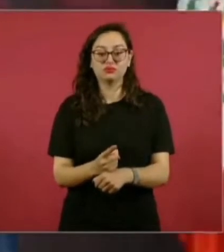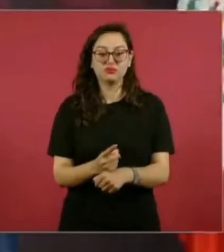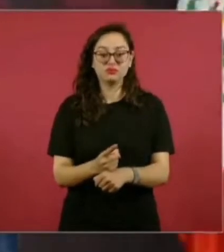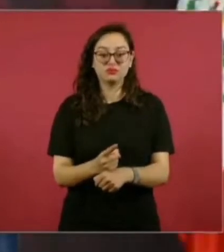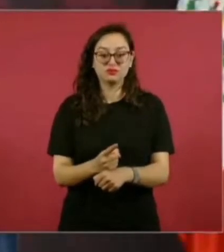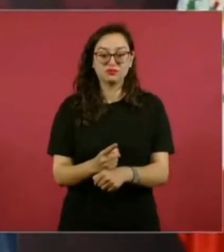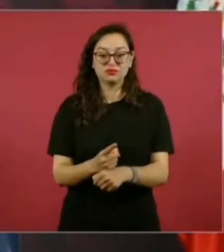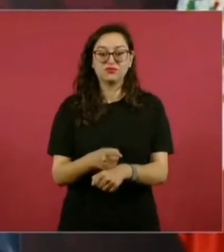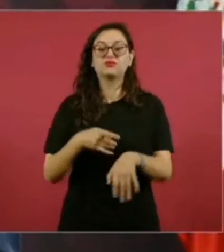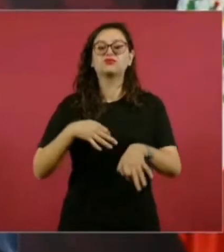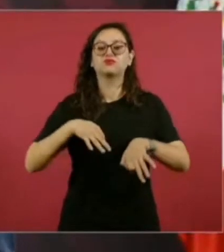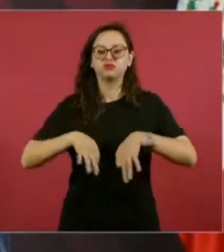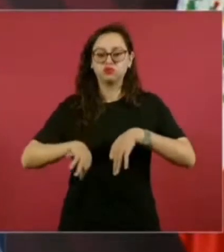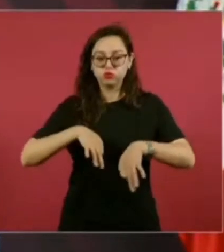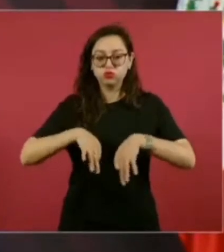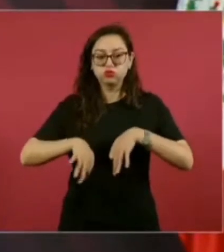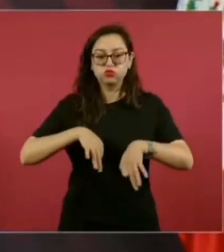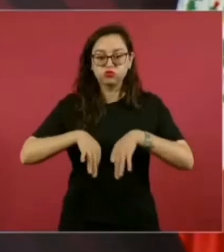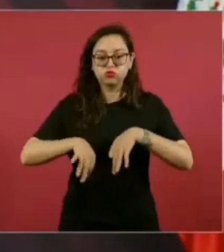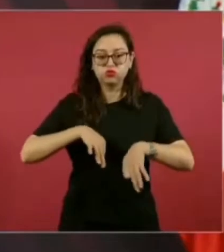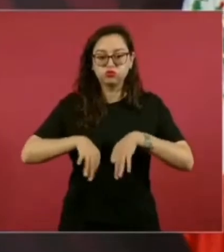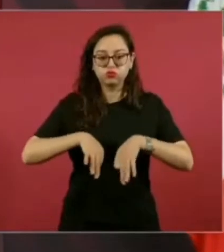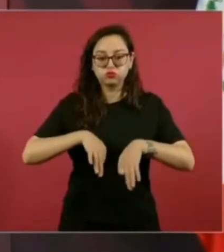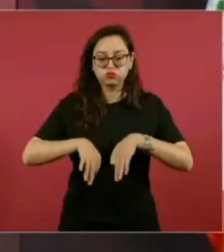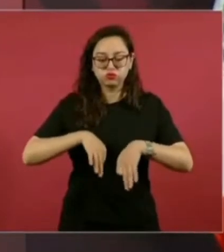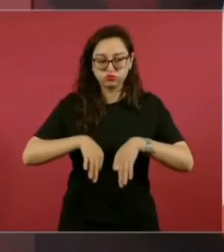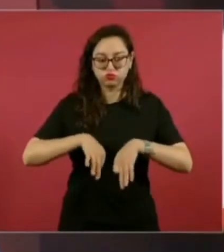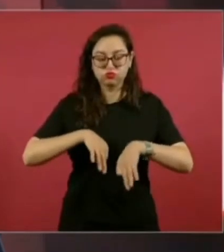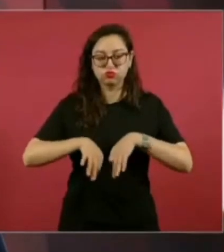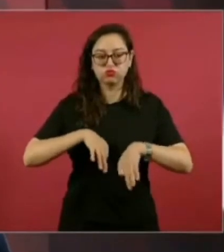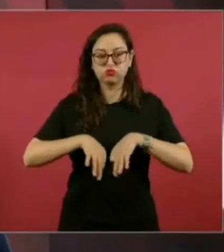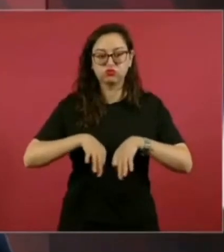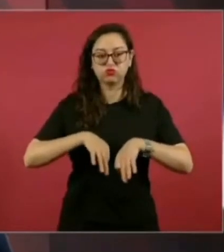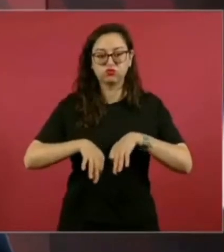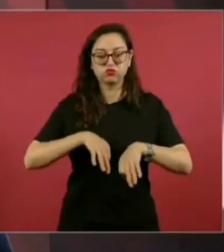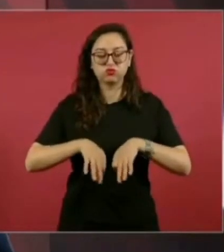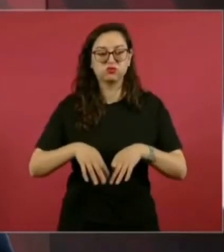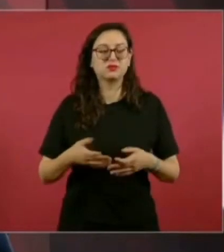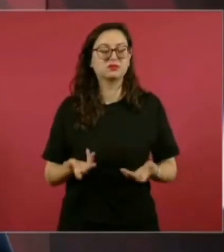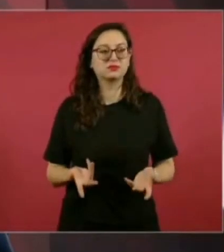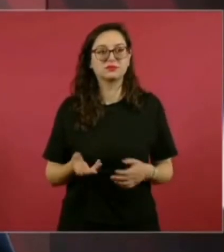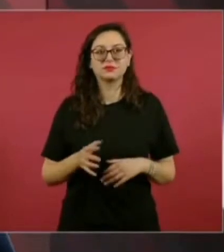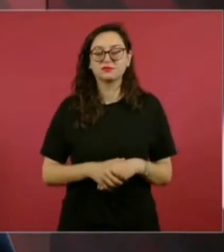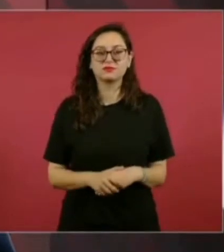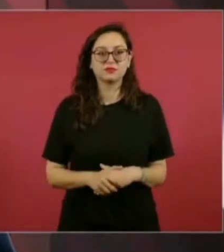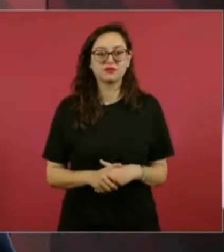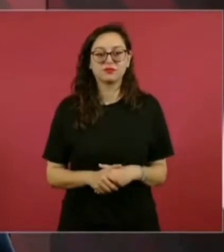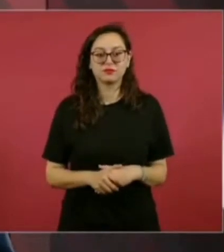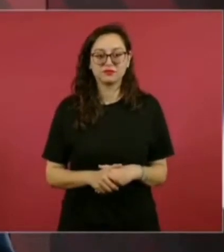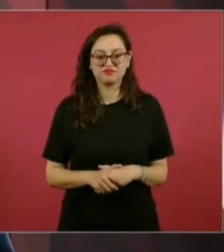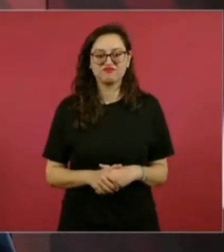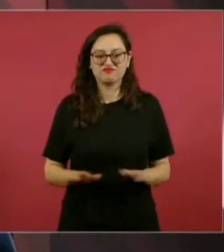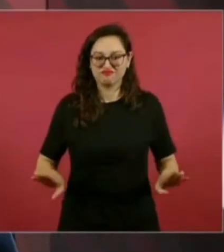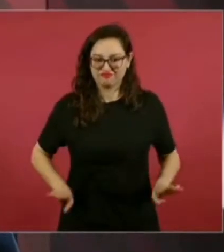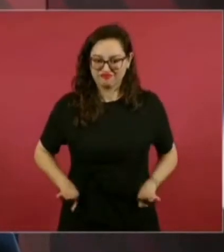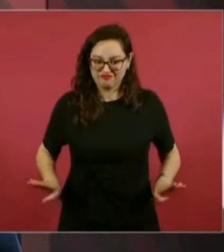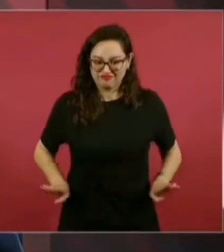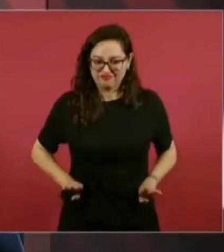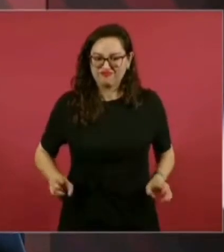nuestra rights